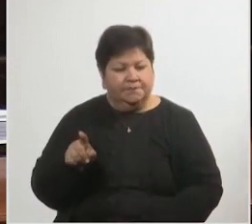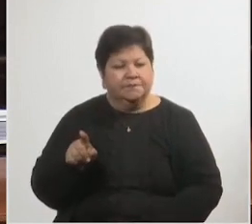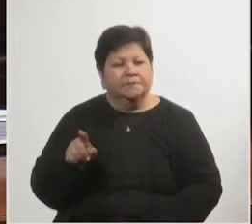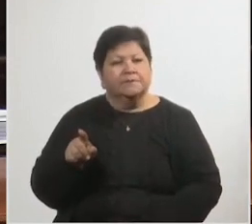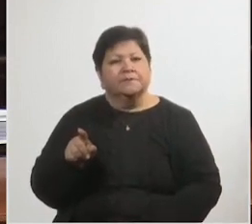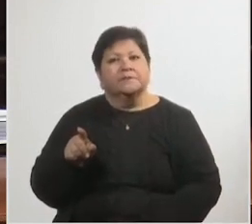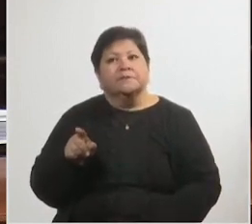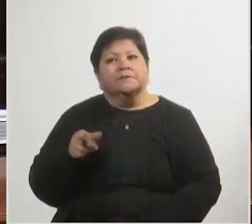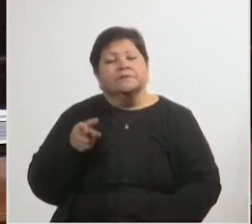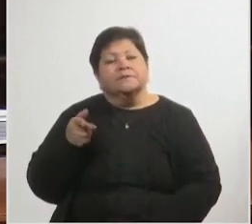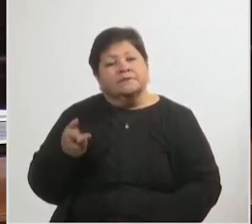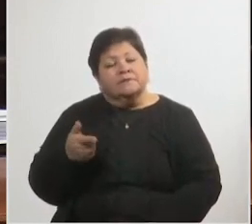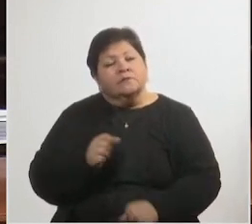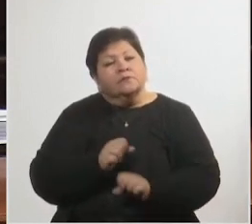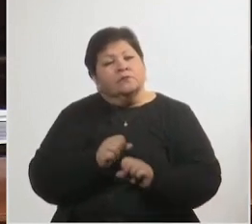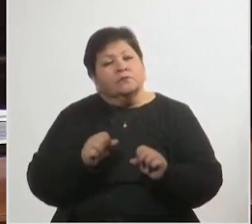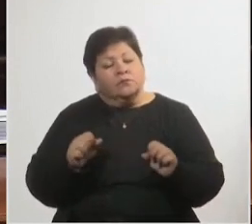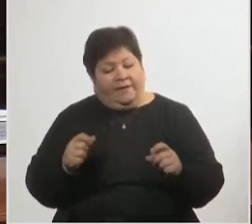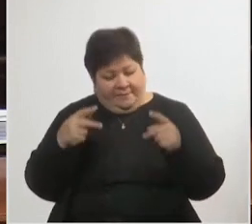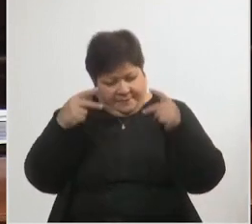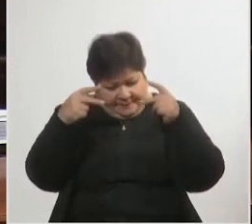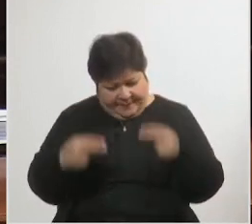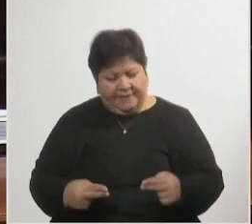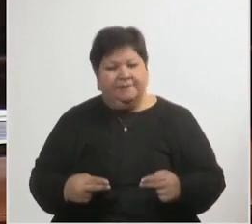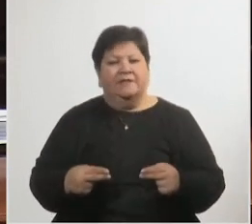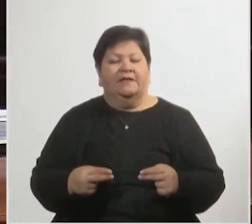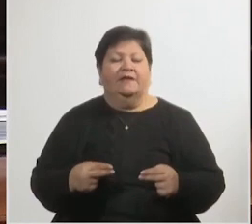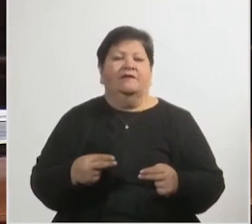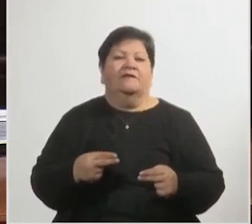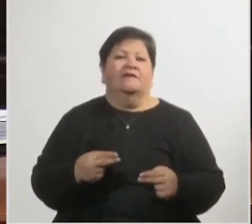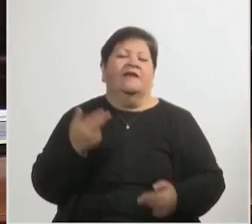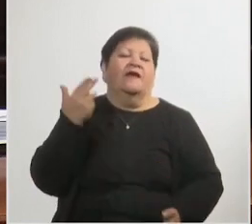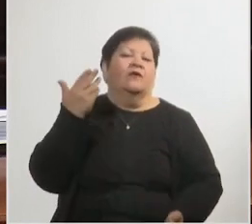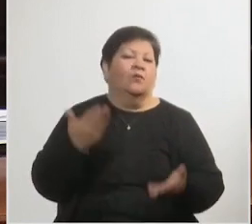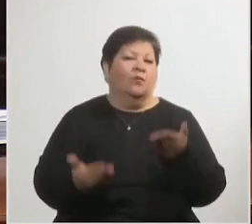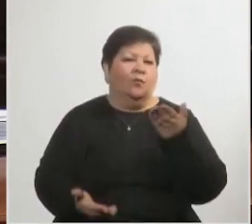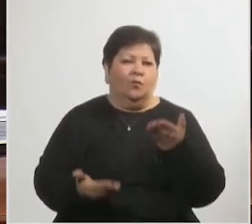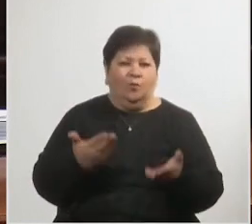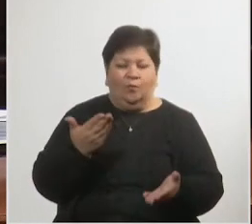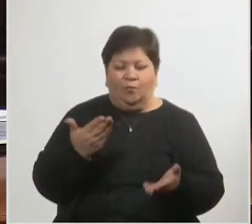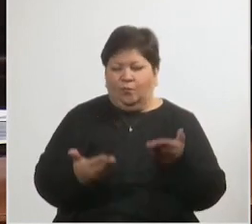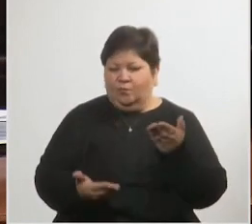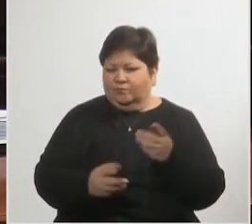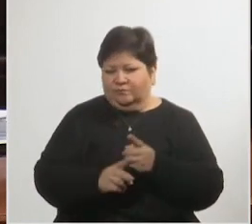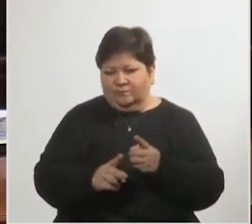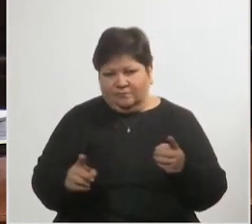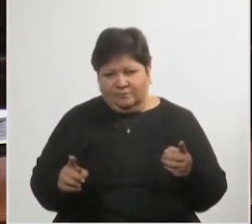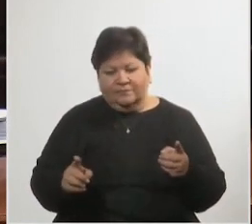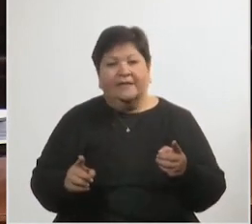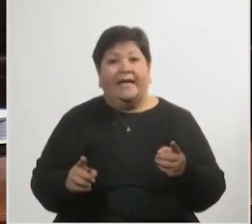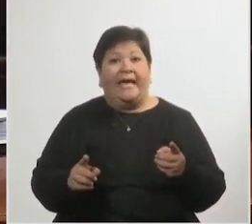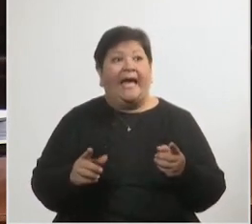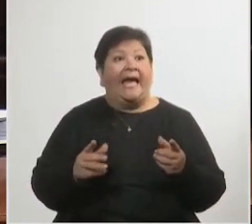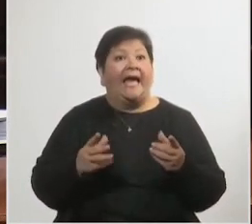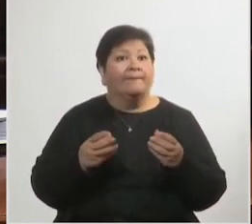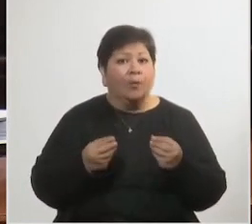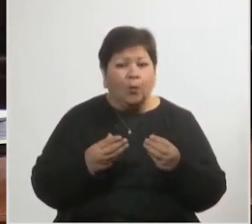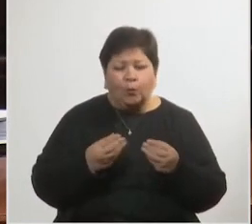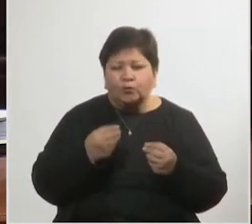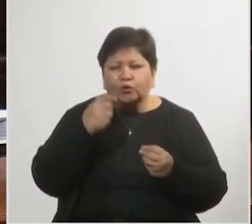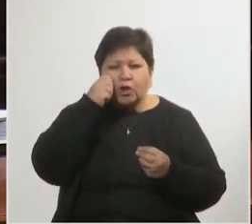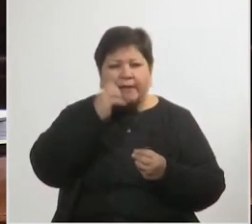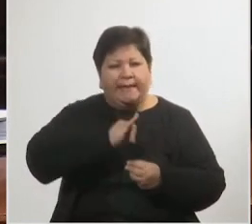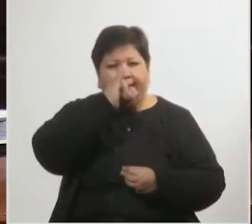un coto en las tremendas injusticias a las que hemos asistido y que tenemos centenares de testimonios.